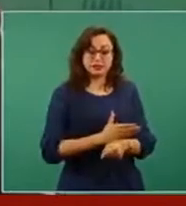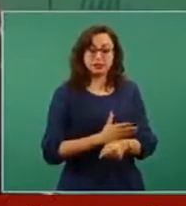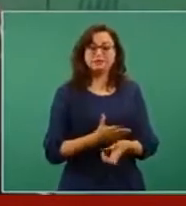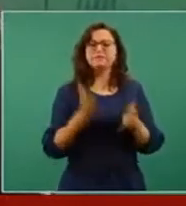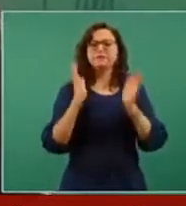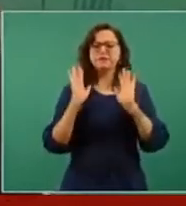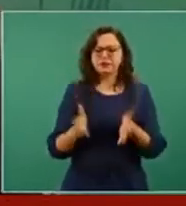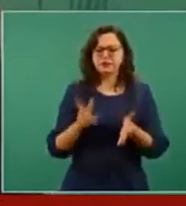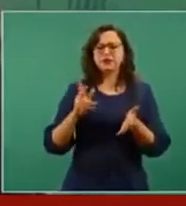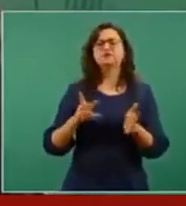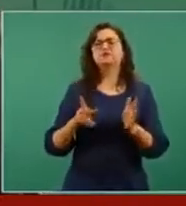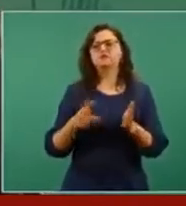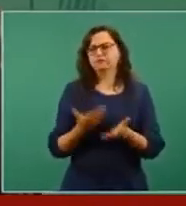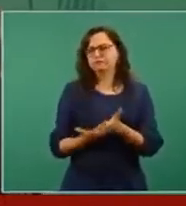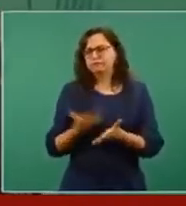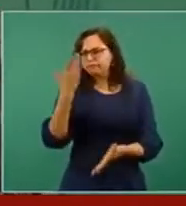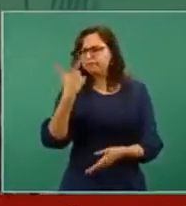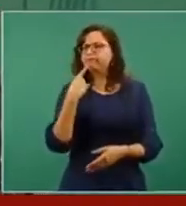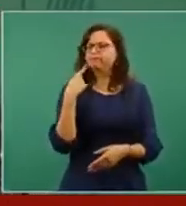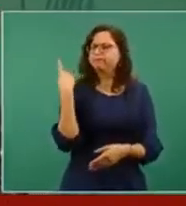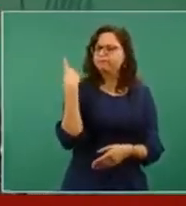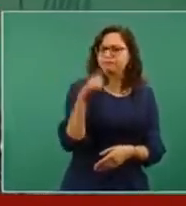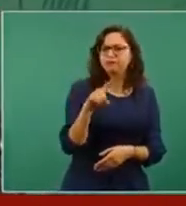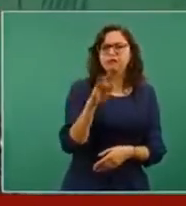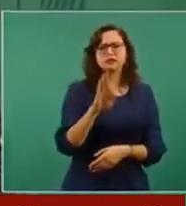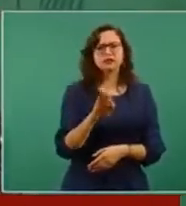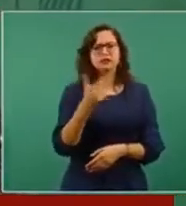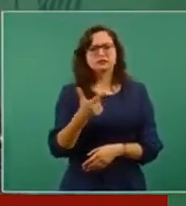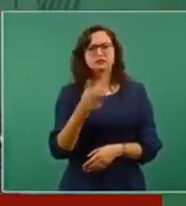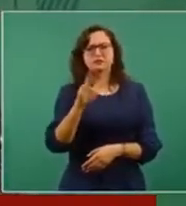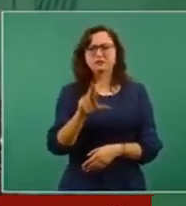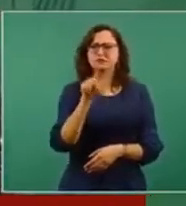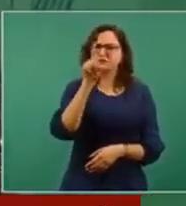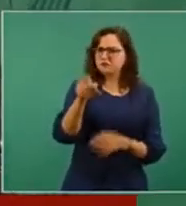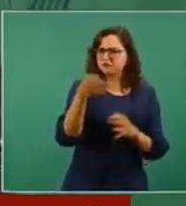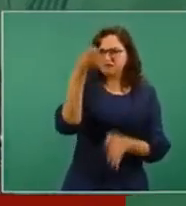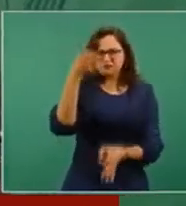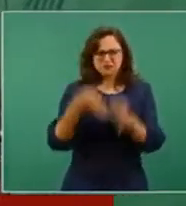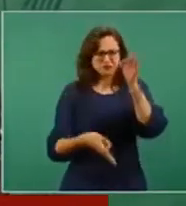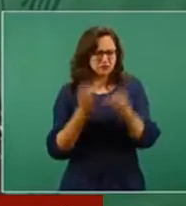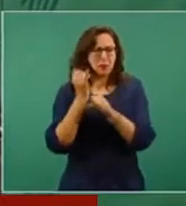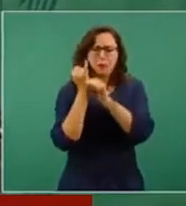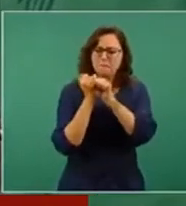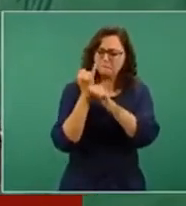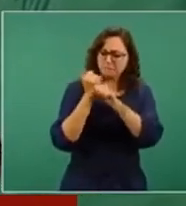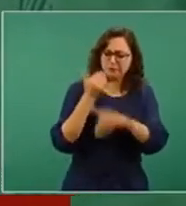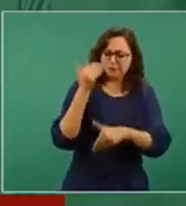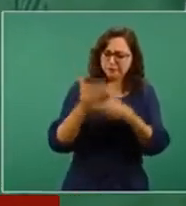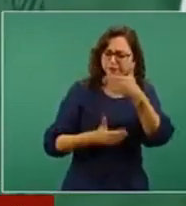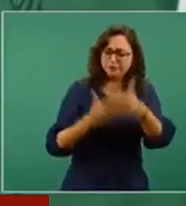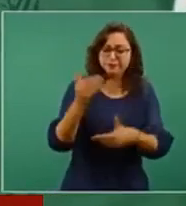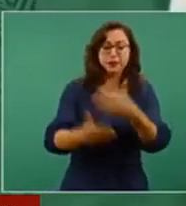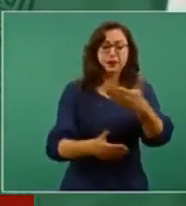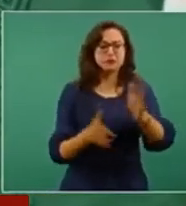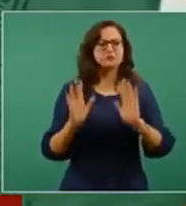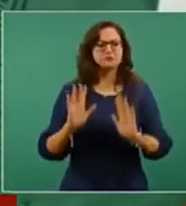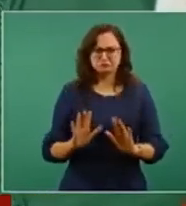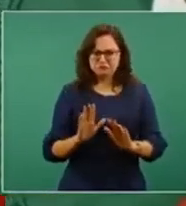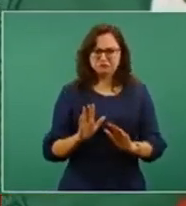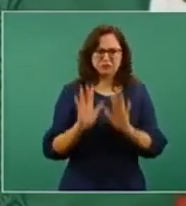una razonable, pero al mismo tiempo